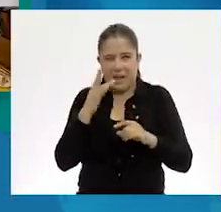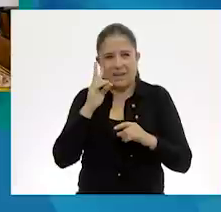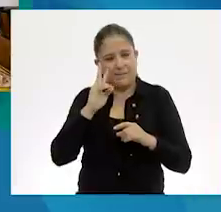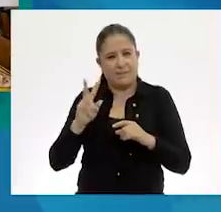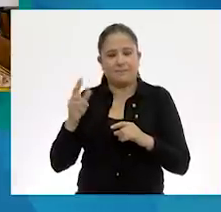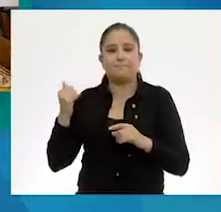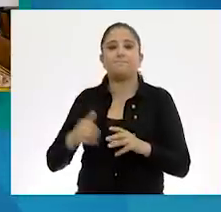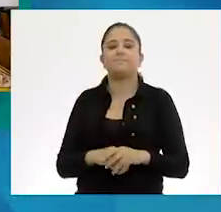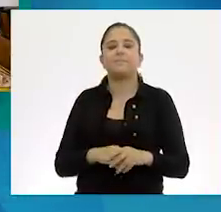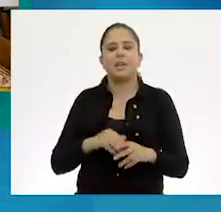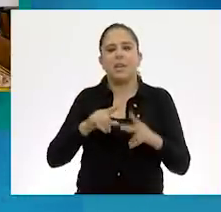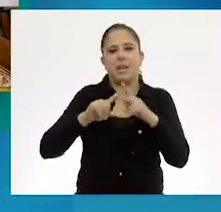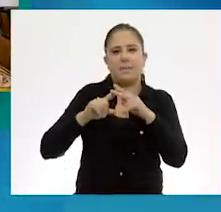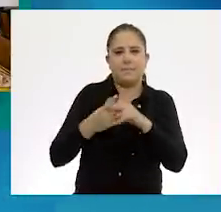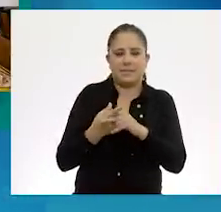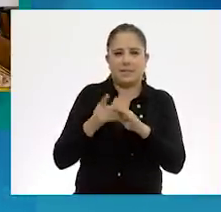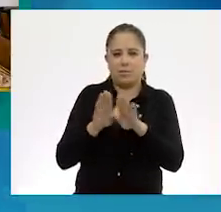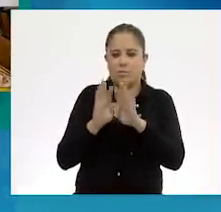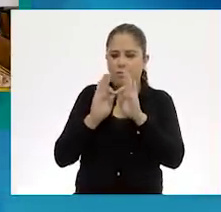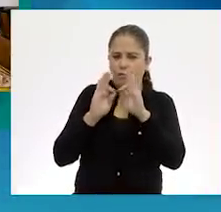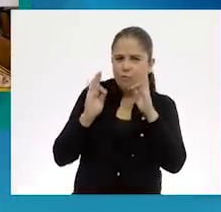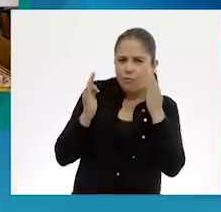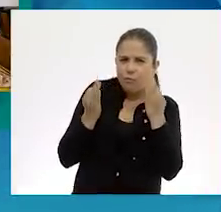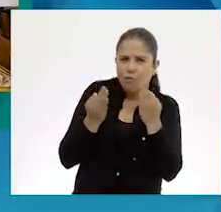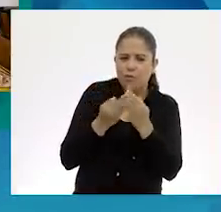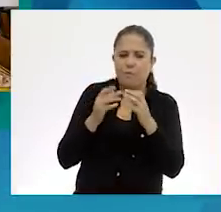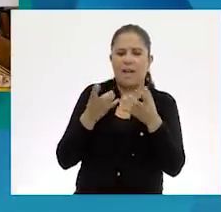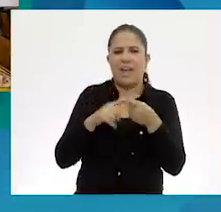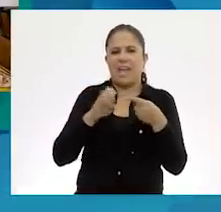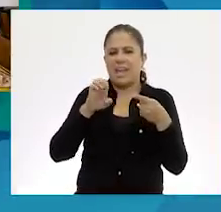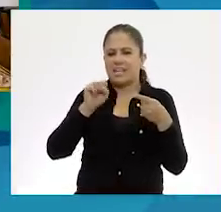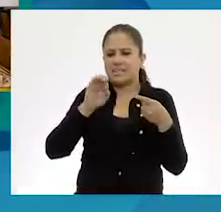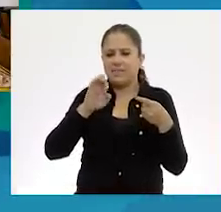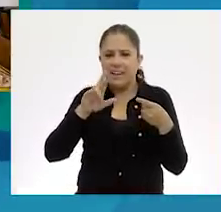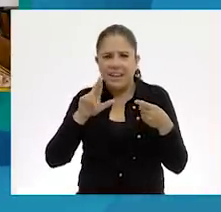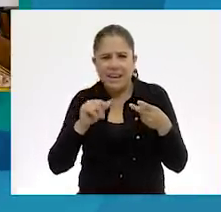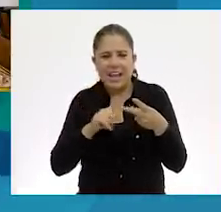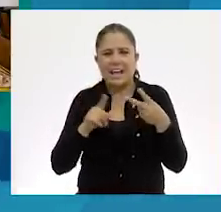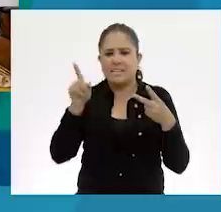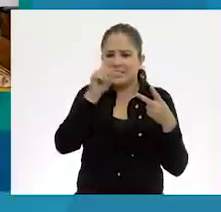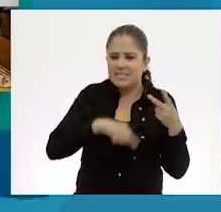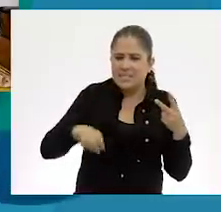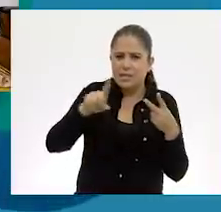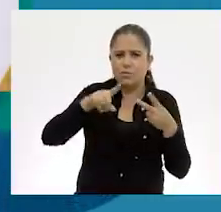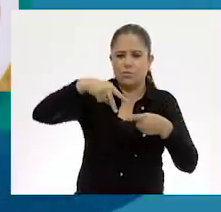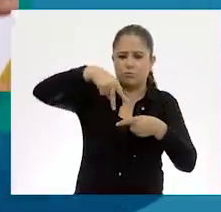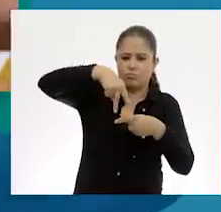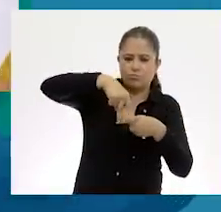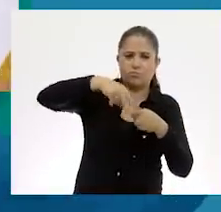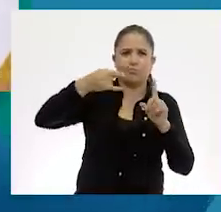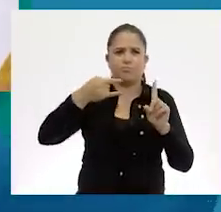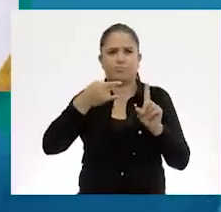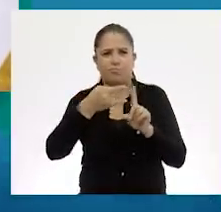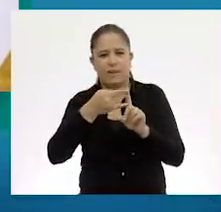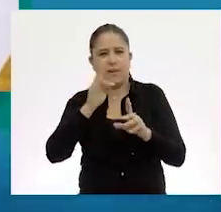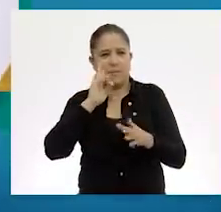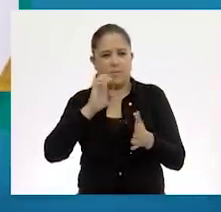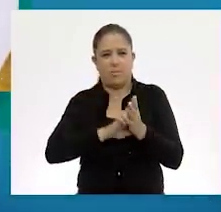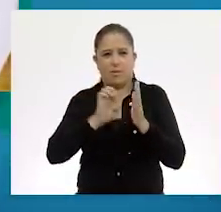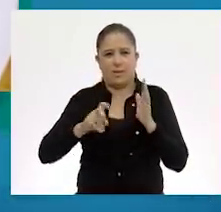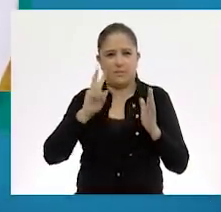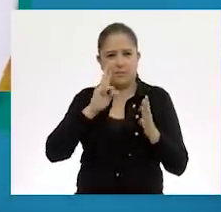formas geométricas, esferas, cilindros, triángulos y cuadrados. Por ejemplo,